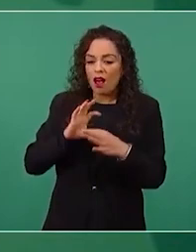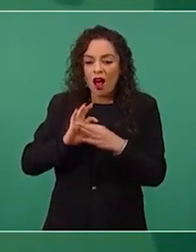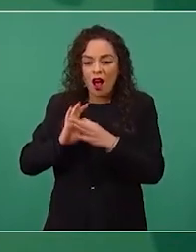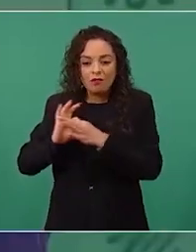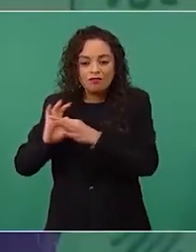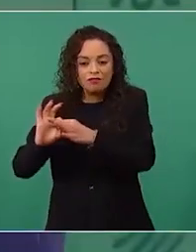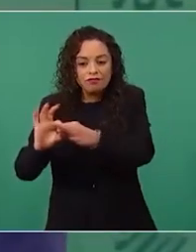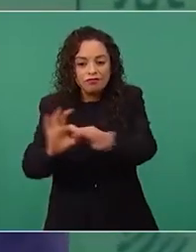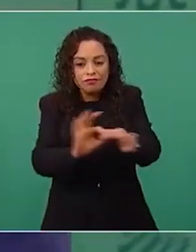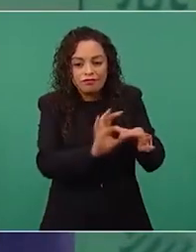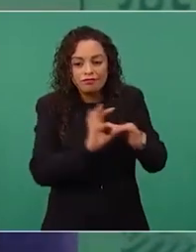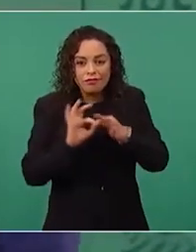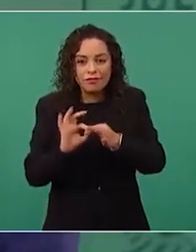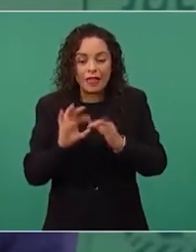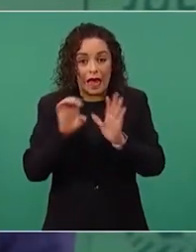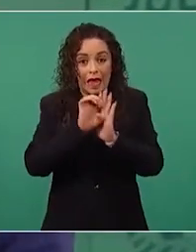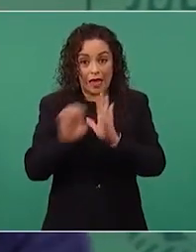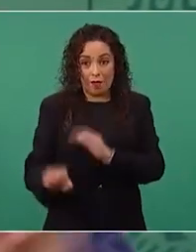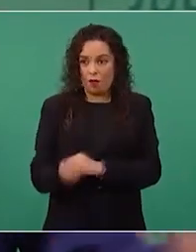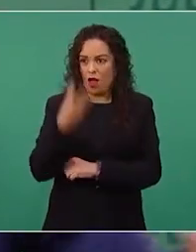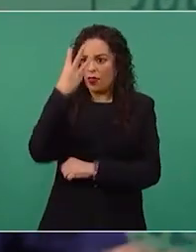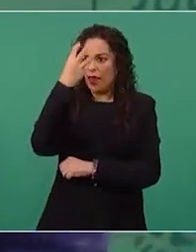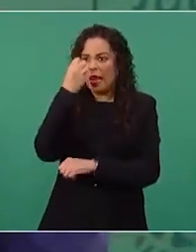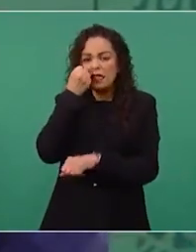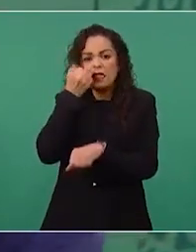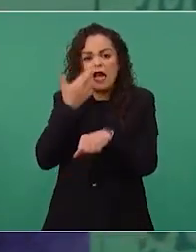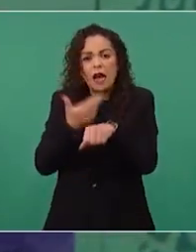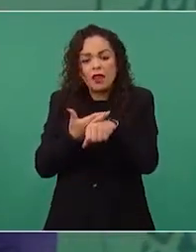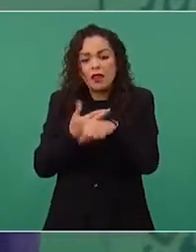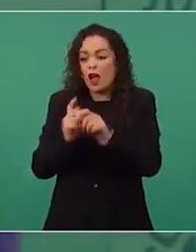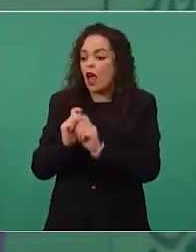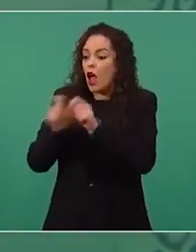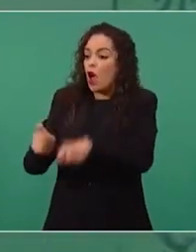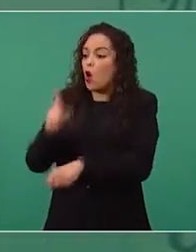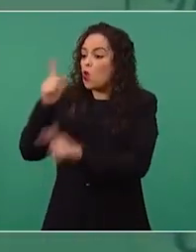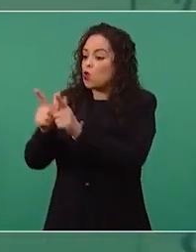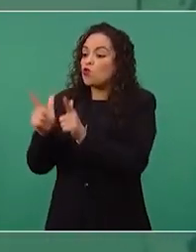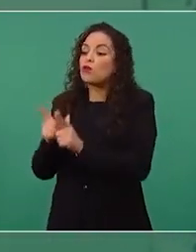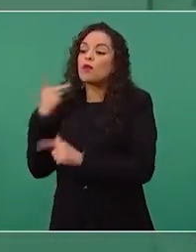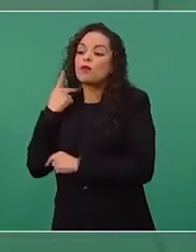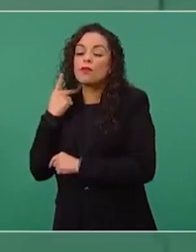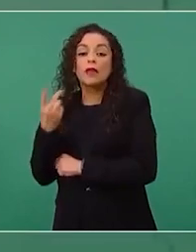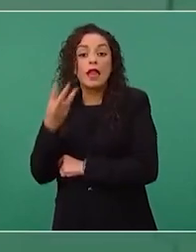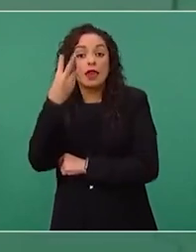tres secretarías para este partido, tres para este otro,